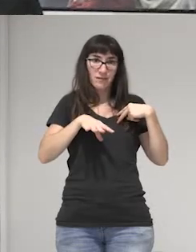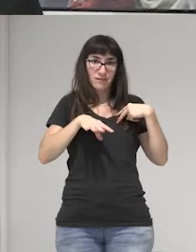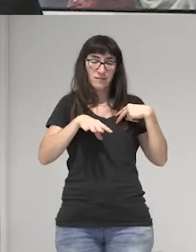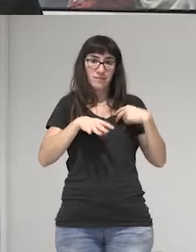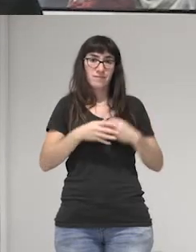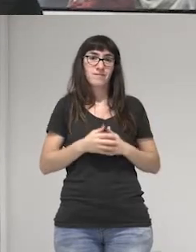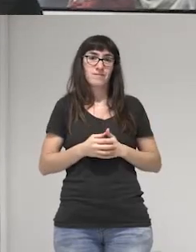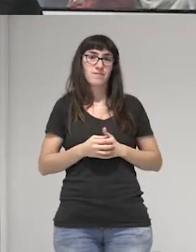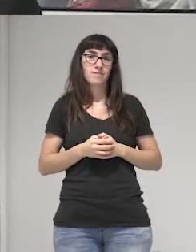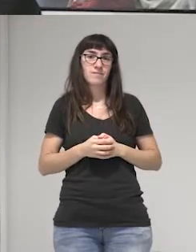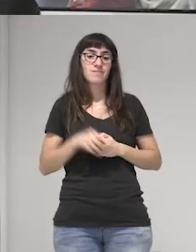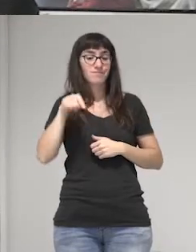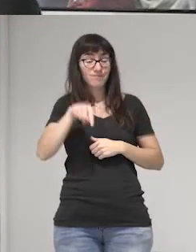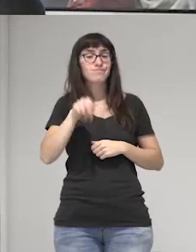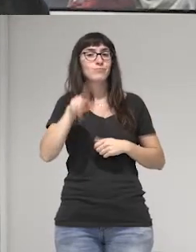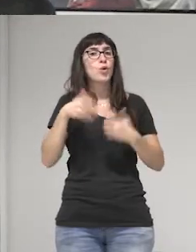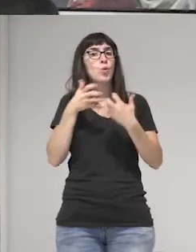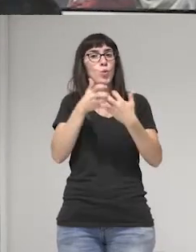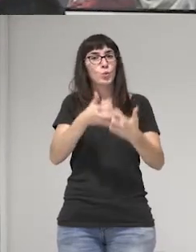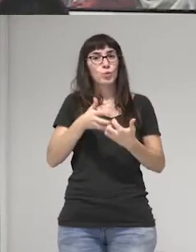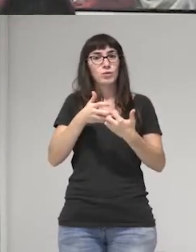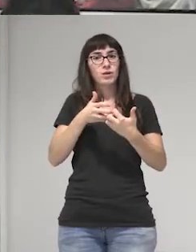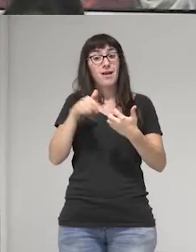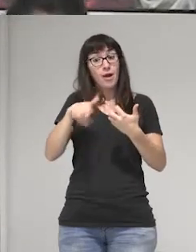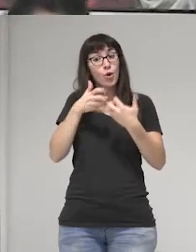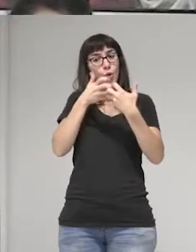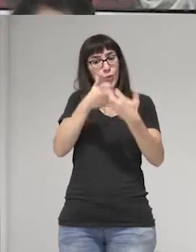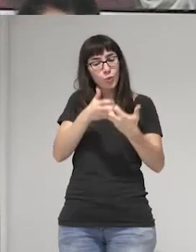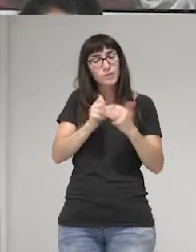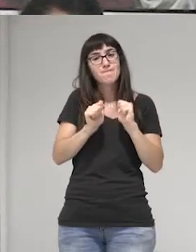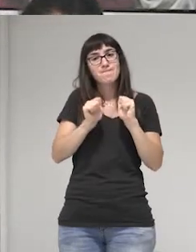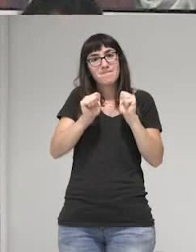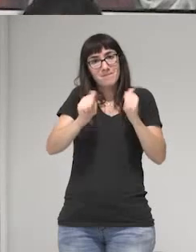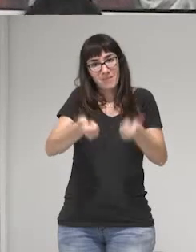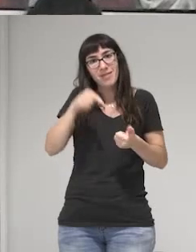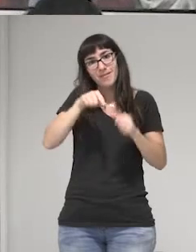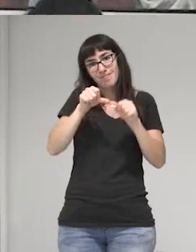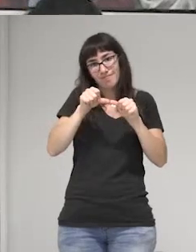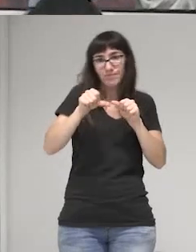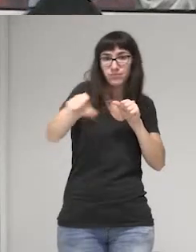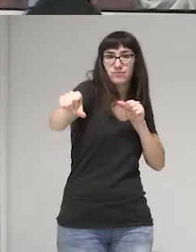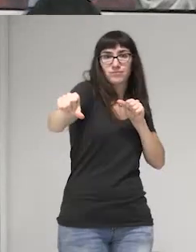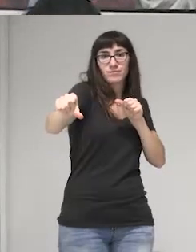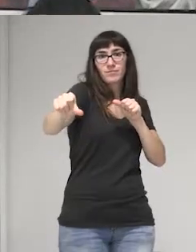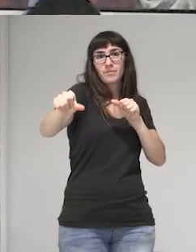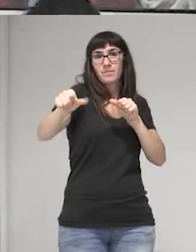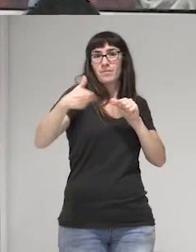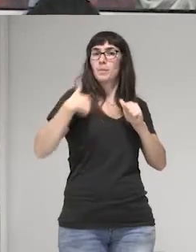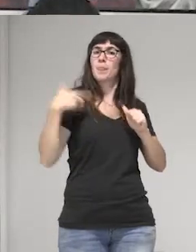y nuestra lucha parte de ahí, del derecho a ser.